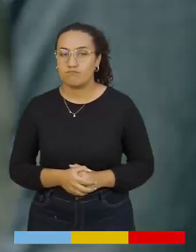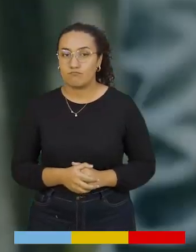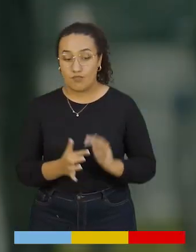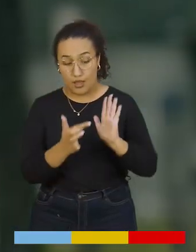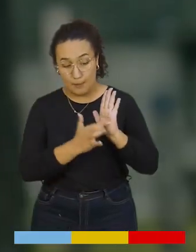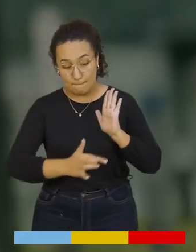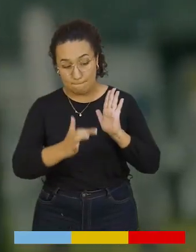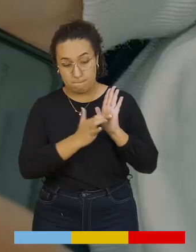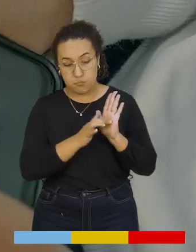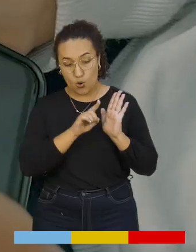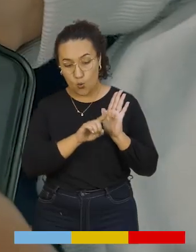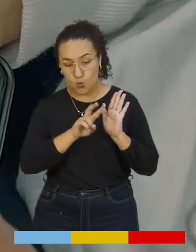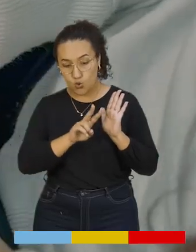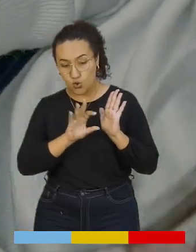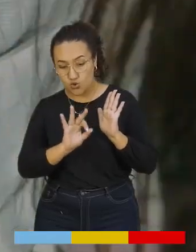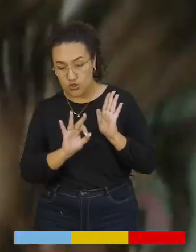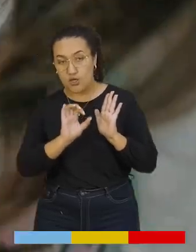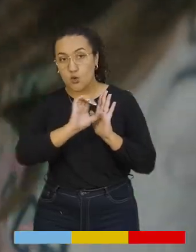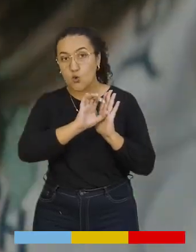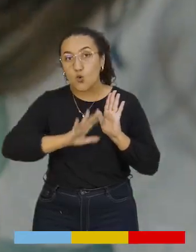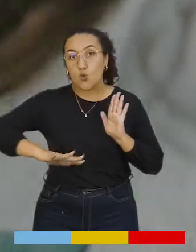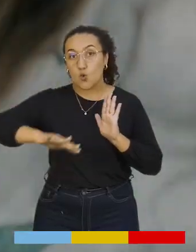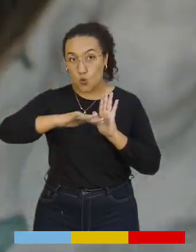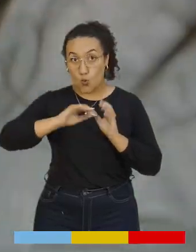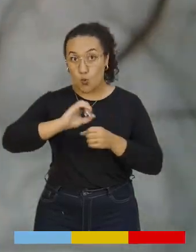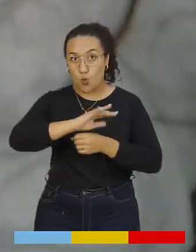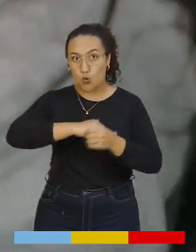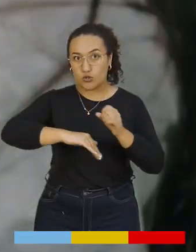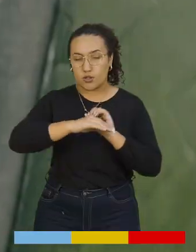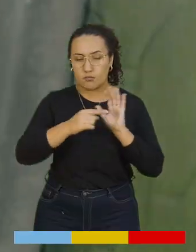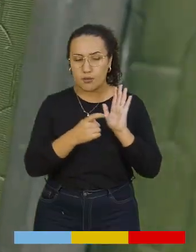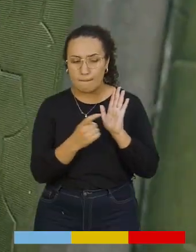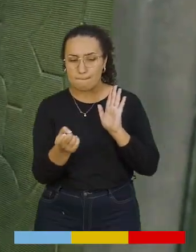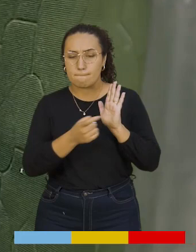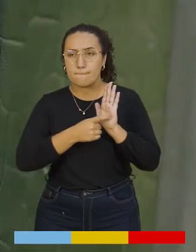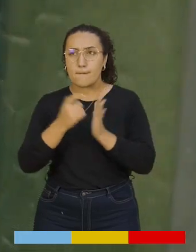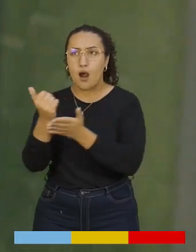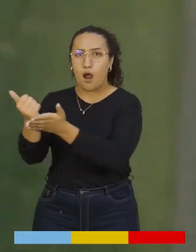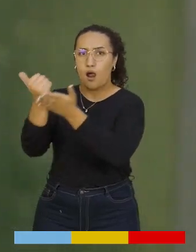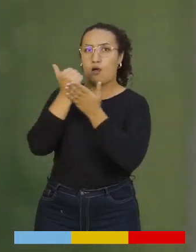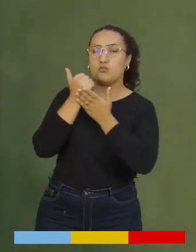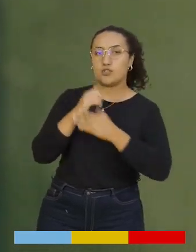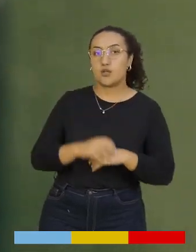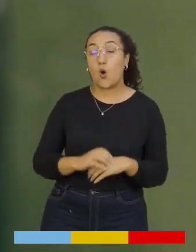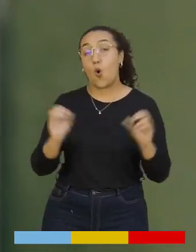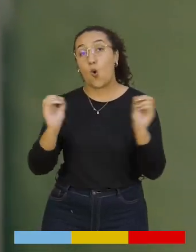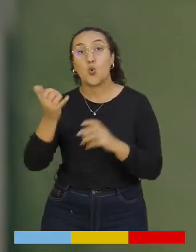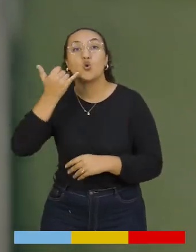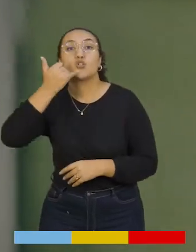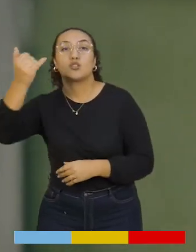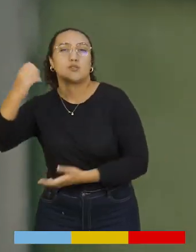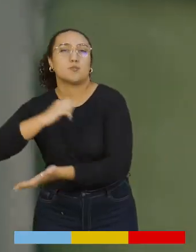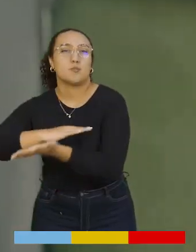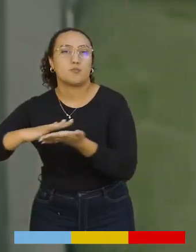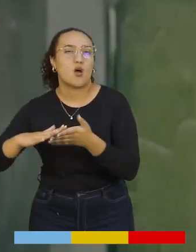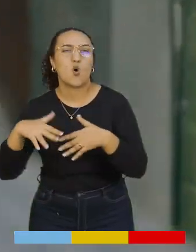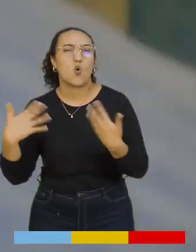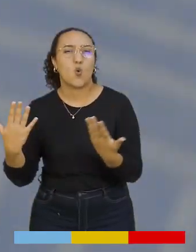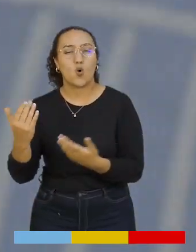Usa el botón de auxilio en la aplicación 123 Cundinamarca o llama de forma gratuita al 123.